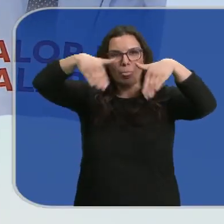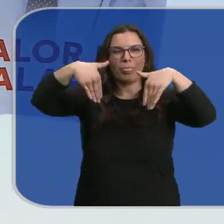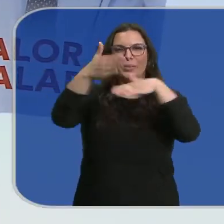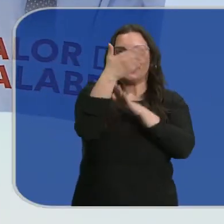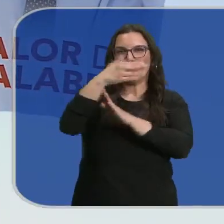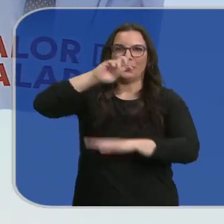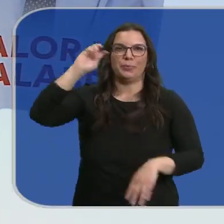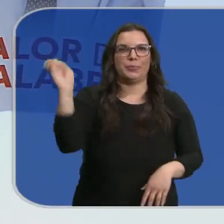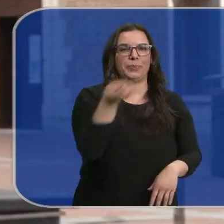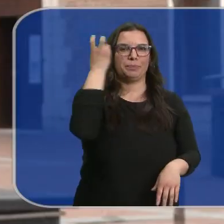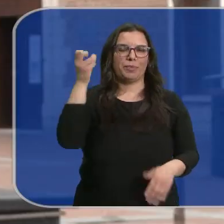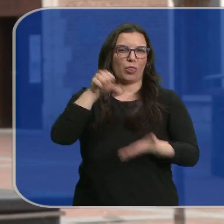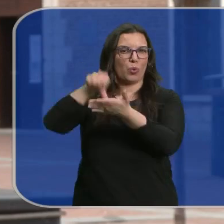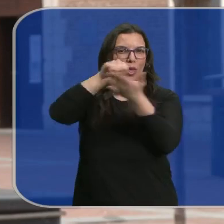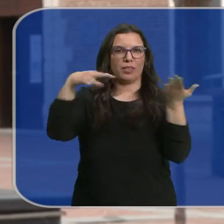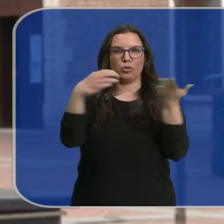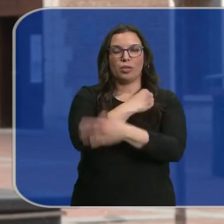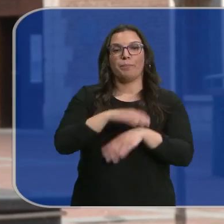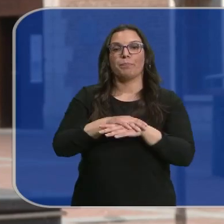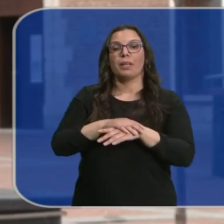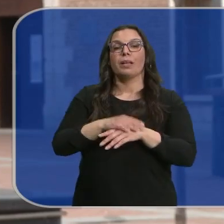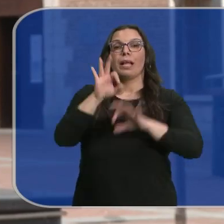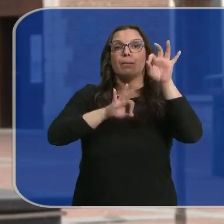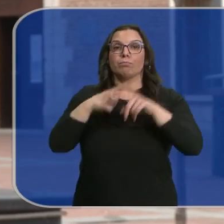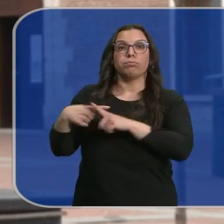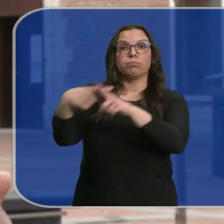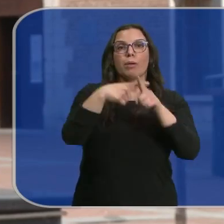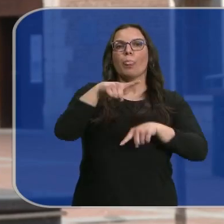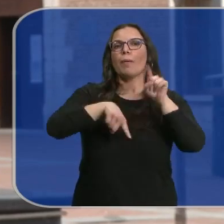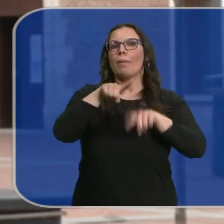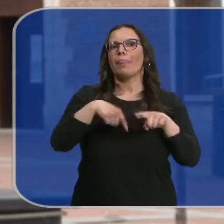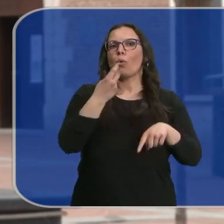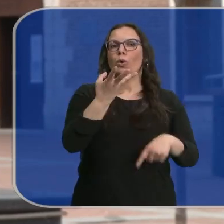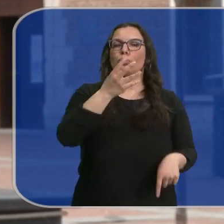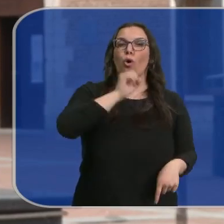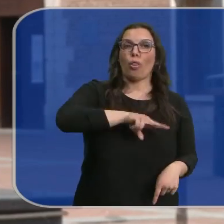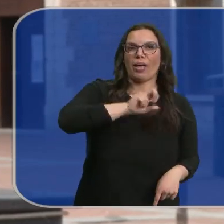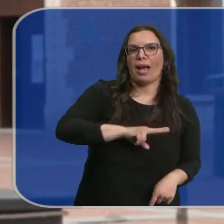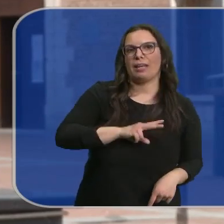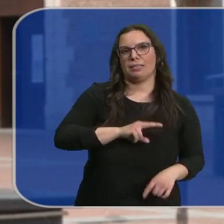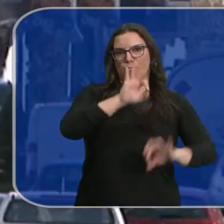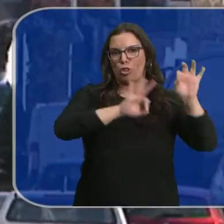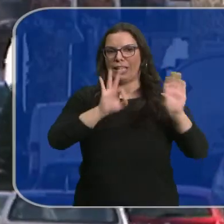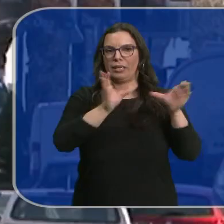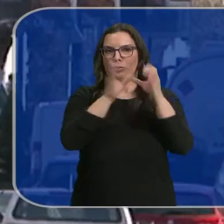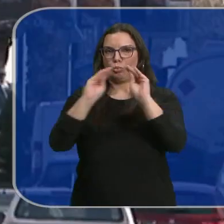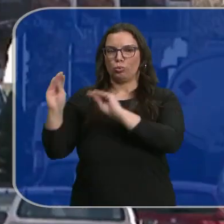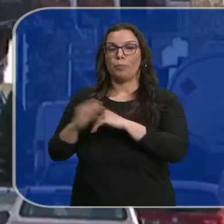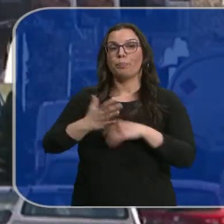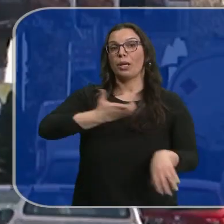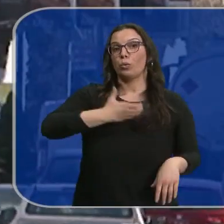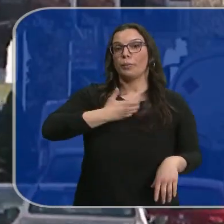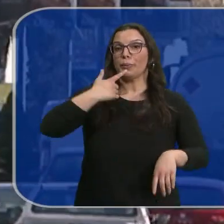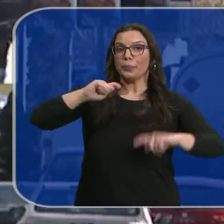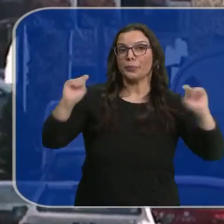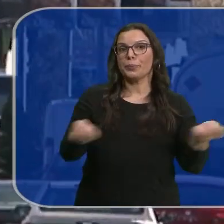en todas las ciudades. El reparto de espacios se hace en función de los escaños o, en este caso, de los concejales obtenidos. Los ayuntamientos